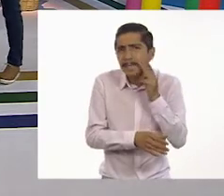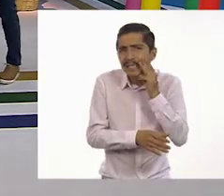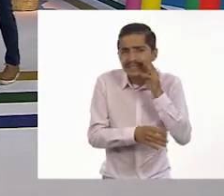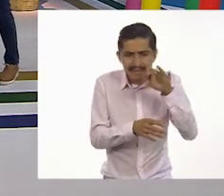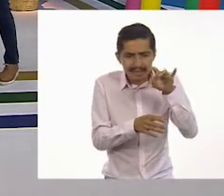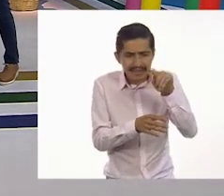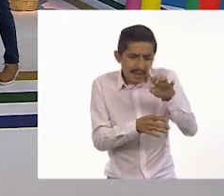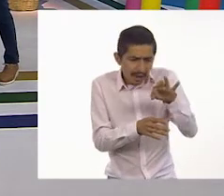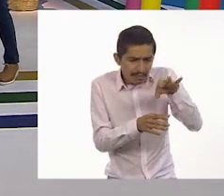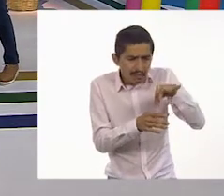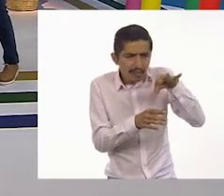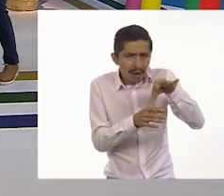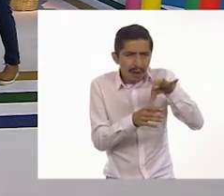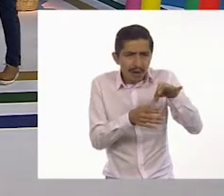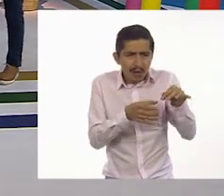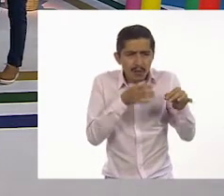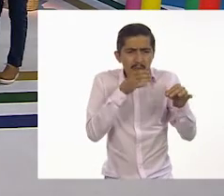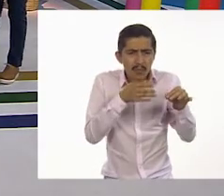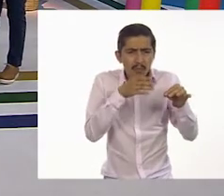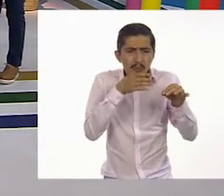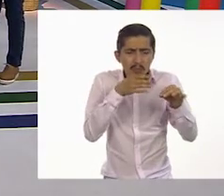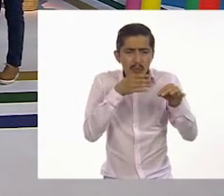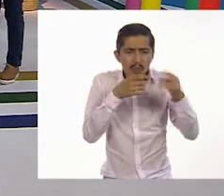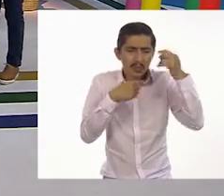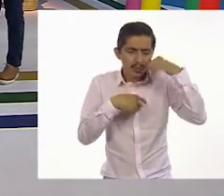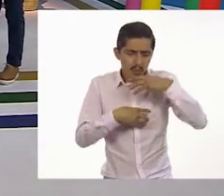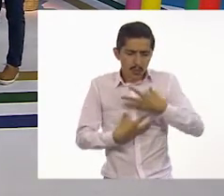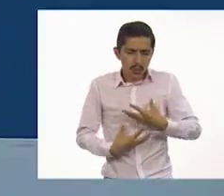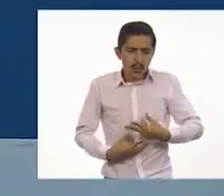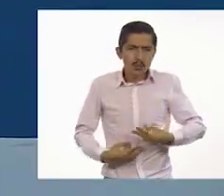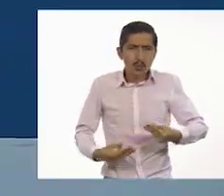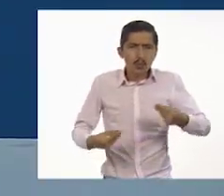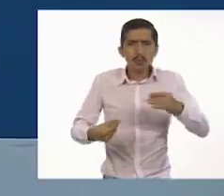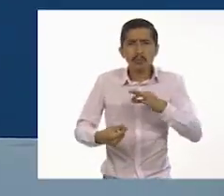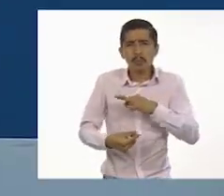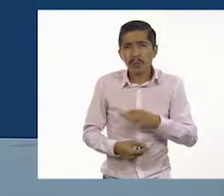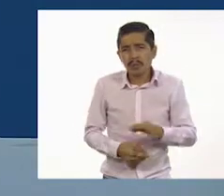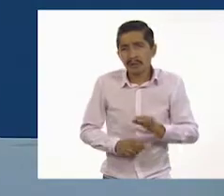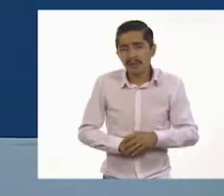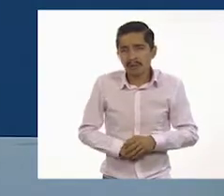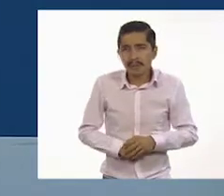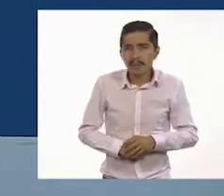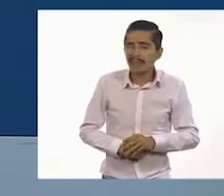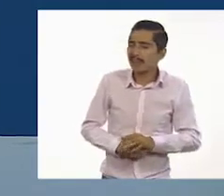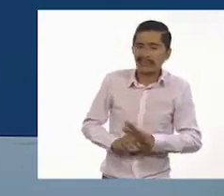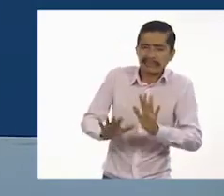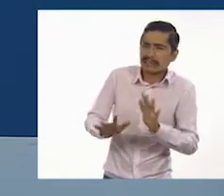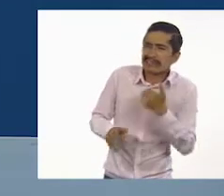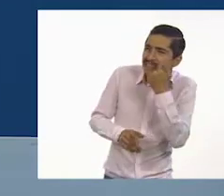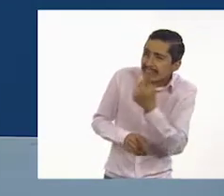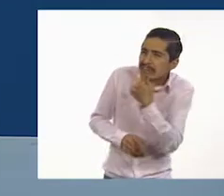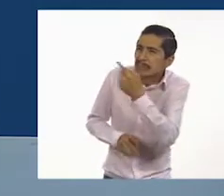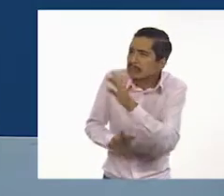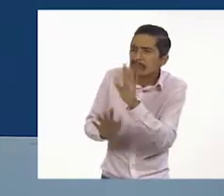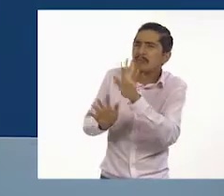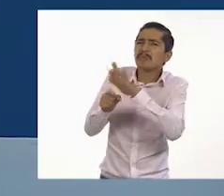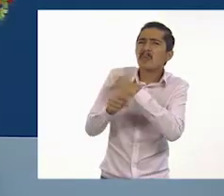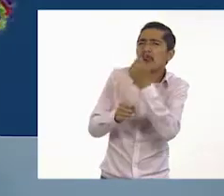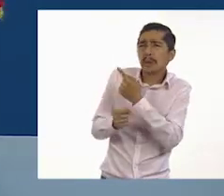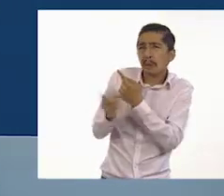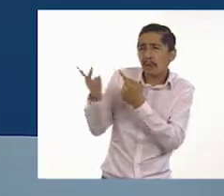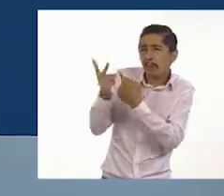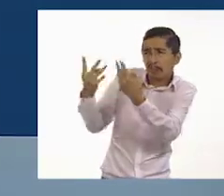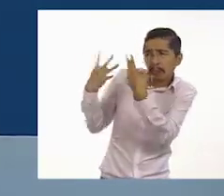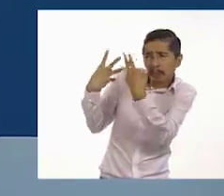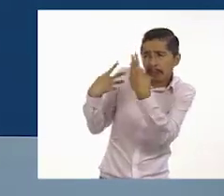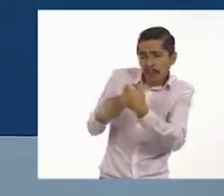manzanilla y seguro le va a caer muy bien a tu pancita. ¿Sí? no, es que mejor ni les cuento porque me van a regañar.